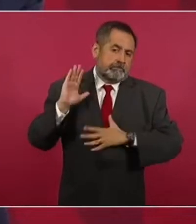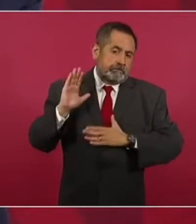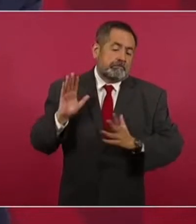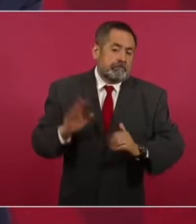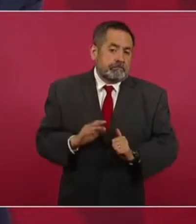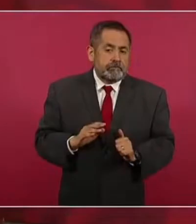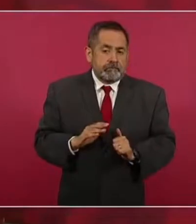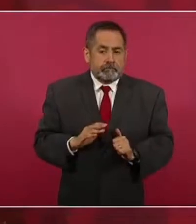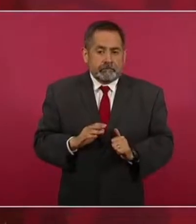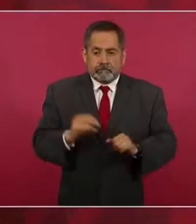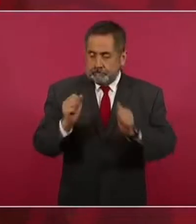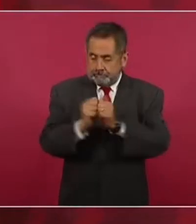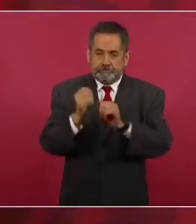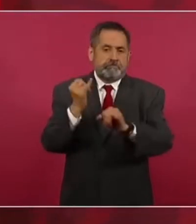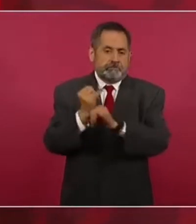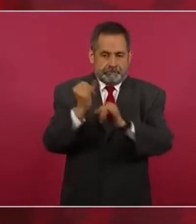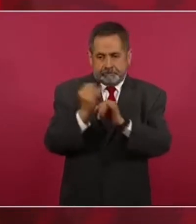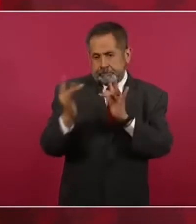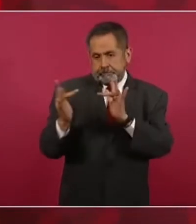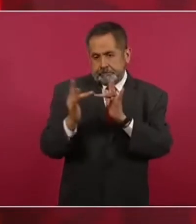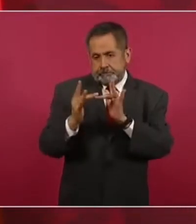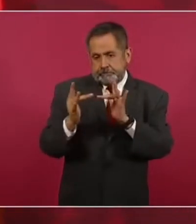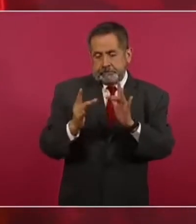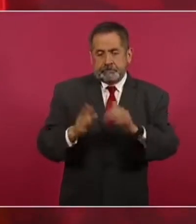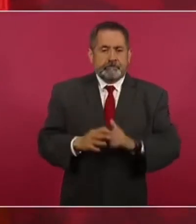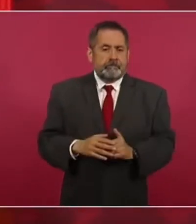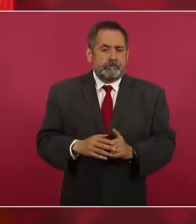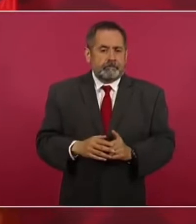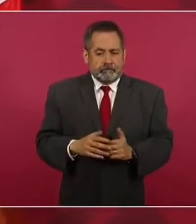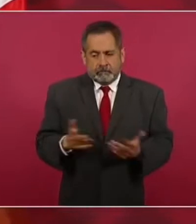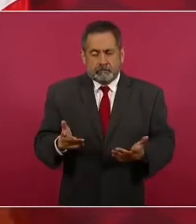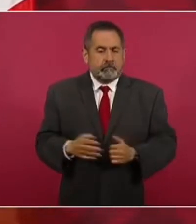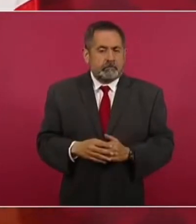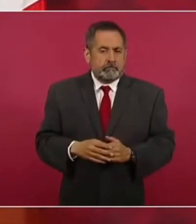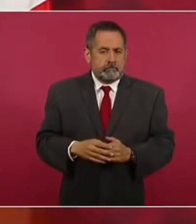por internet. Entonces, ¿cómo hacerlo? Bueno,